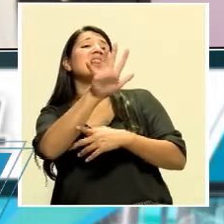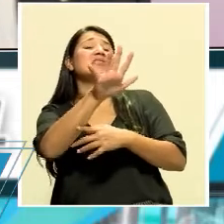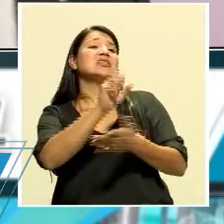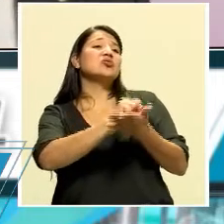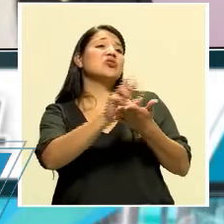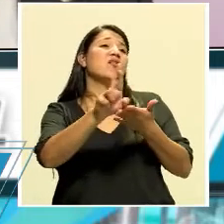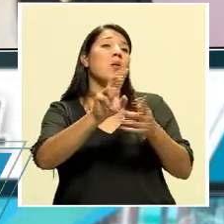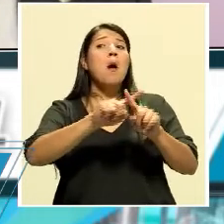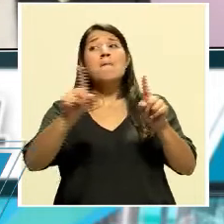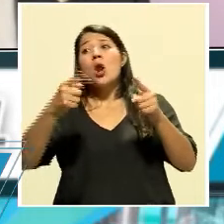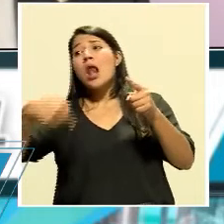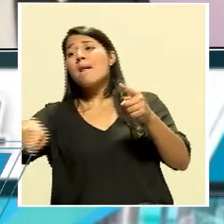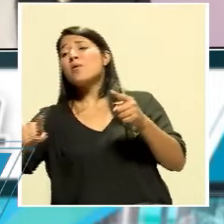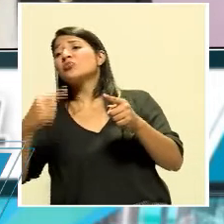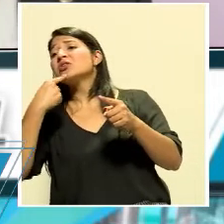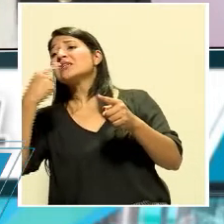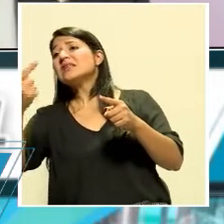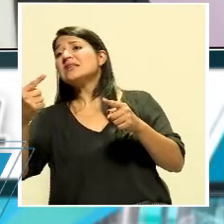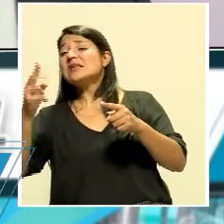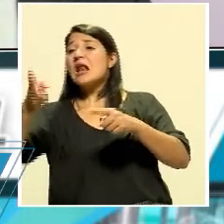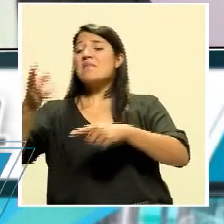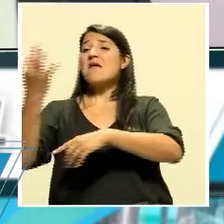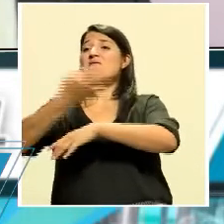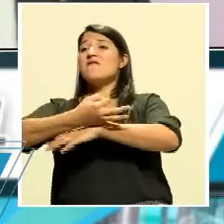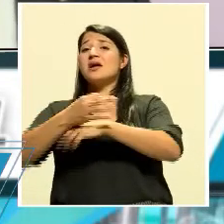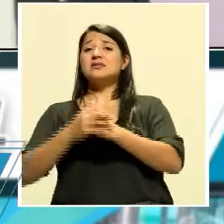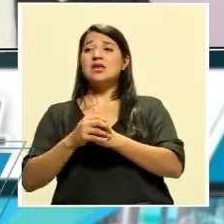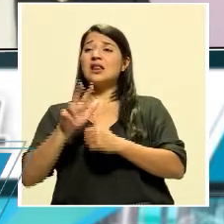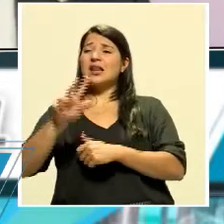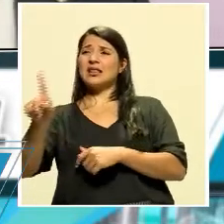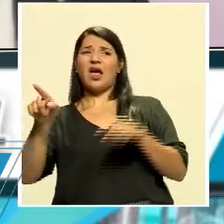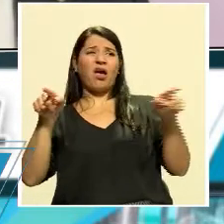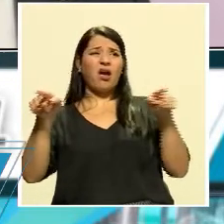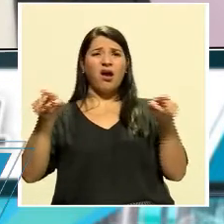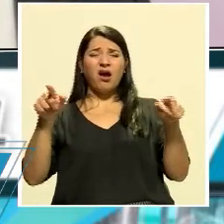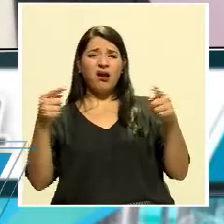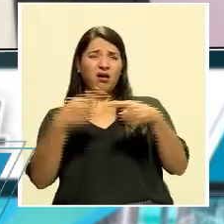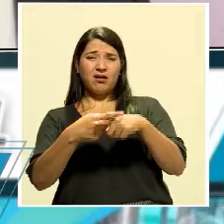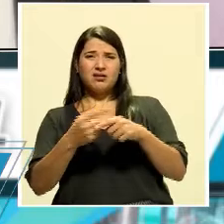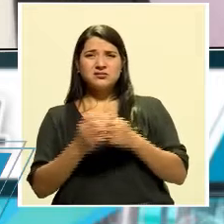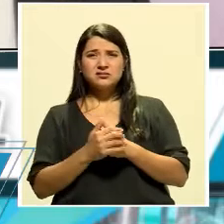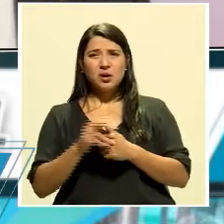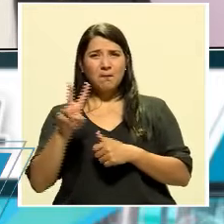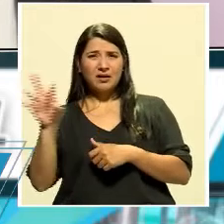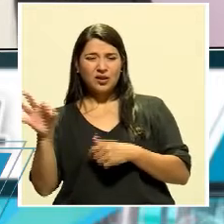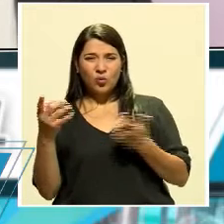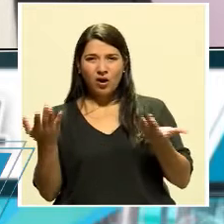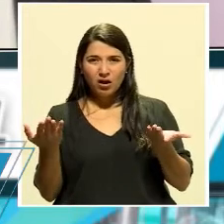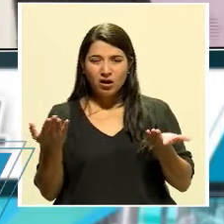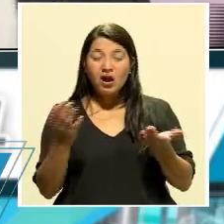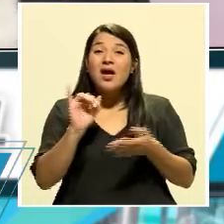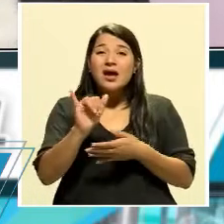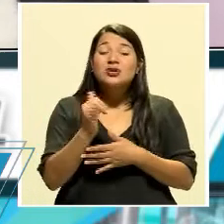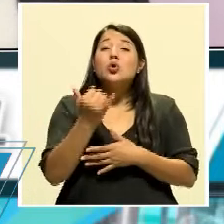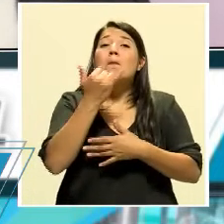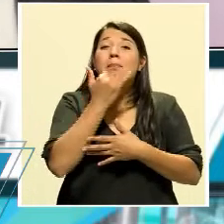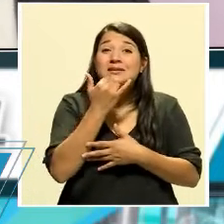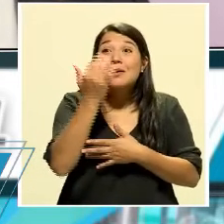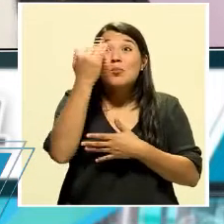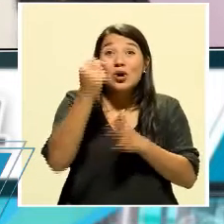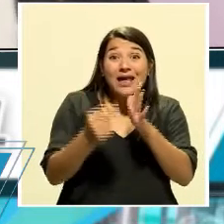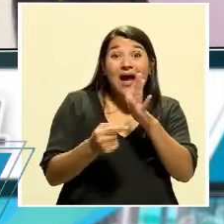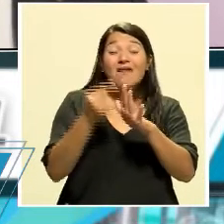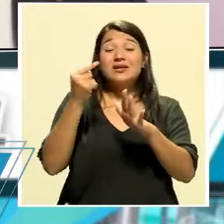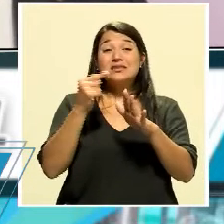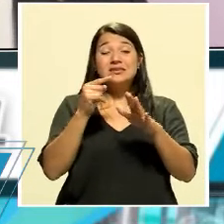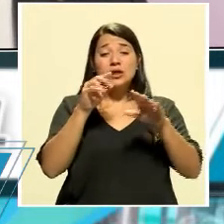San Ramón y en la que sigue resulta que a la misma fecha habían 31 o habían 29. Eso pasa justamente porque hay depuración de datos,